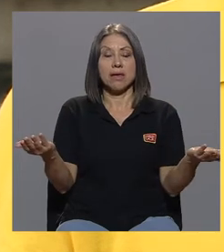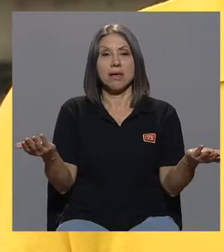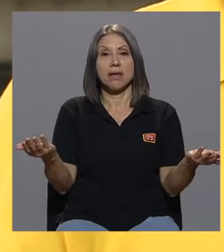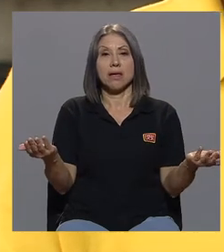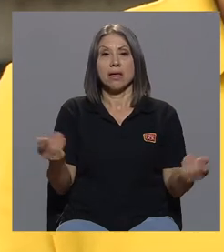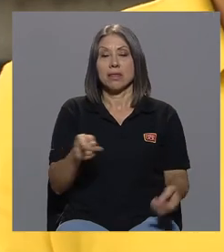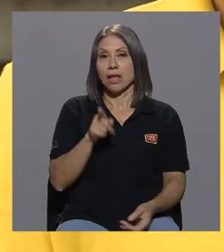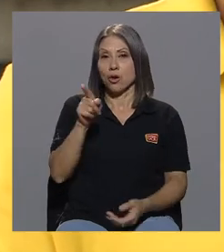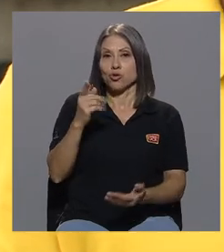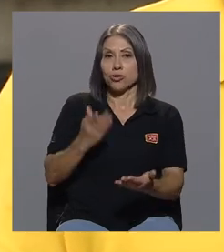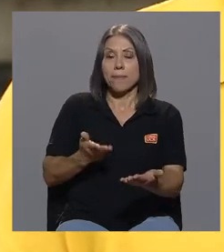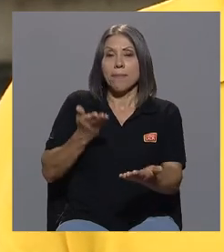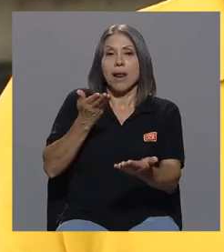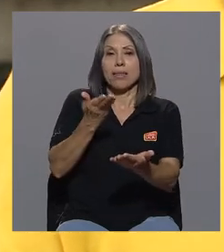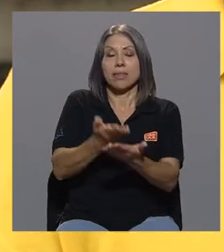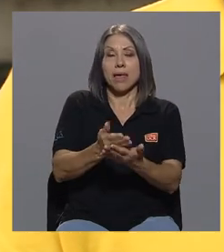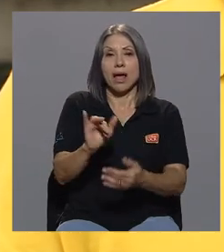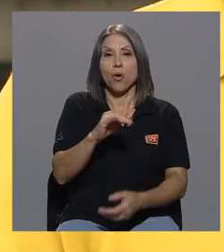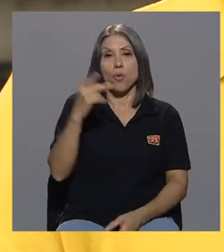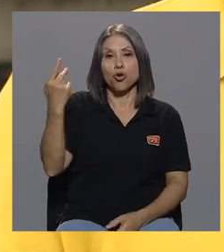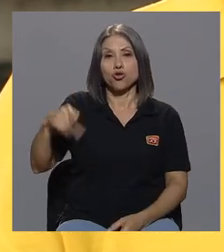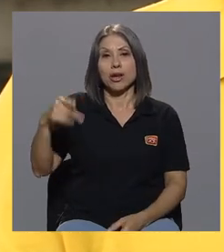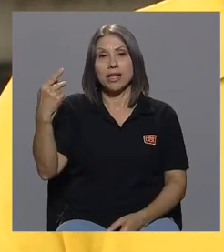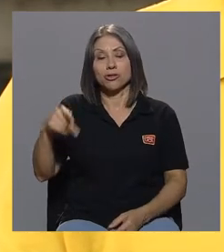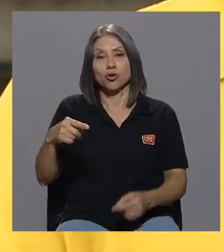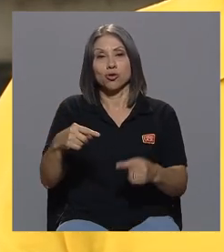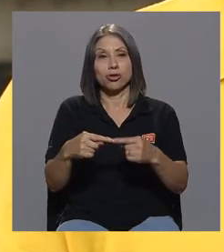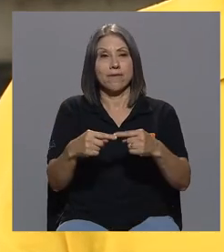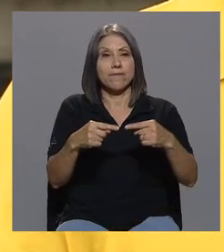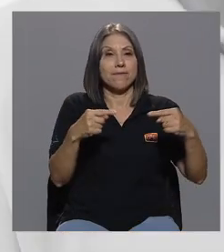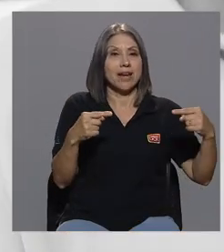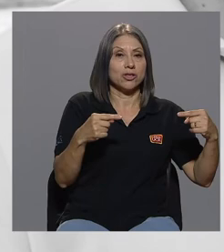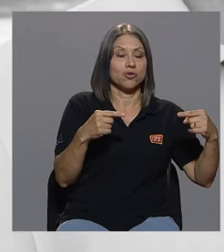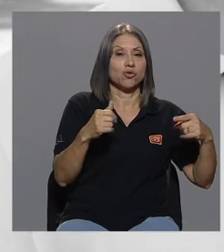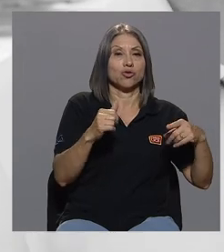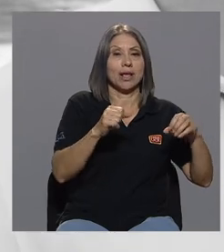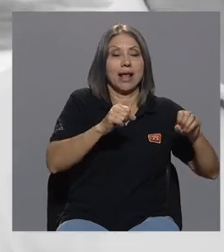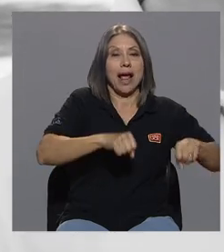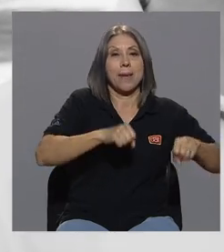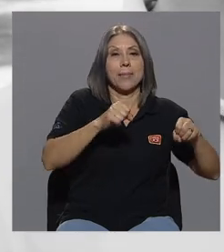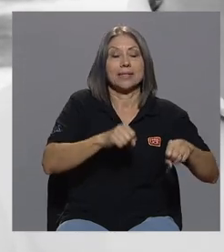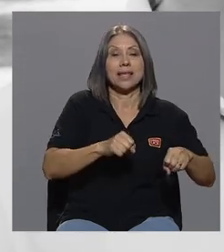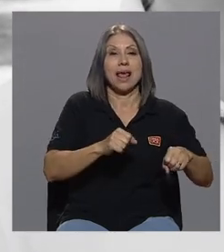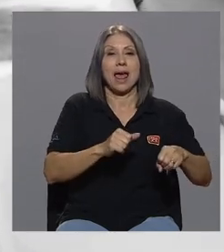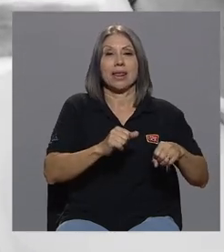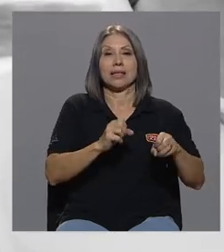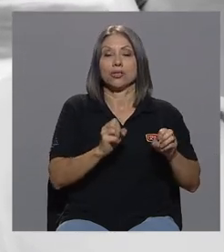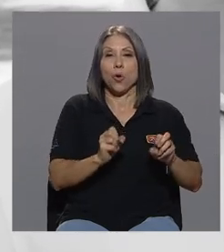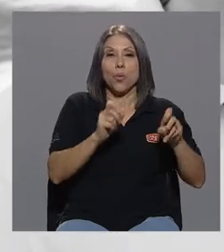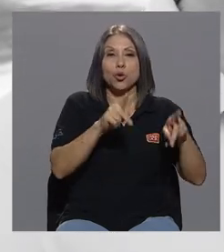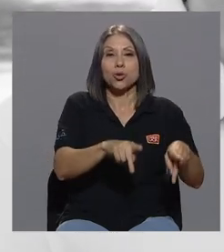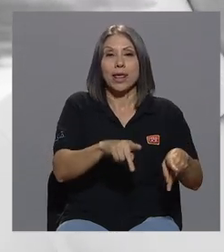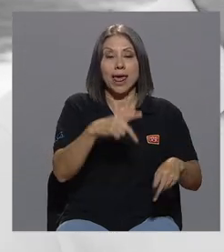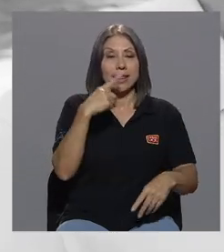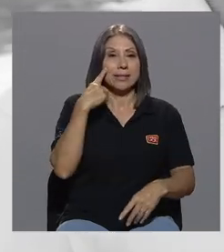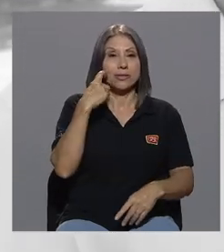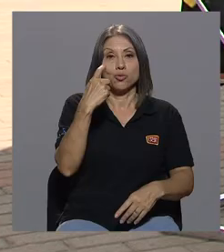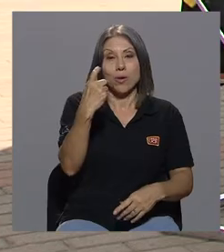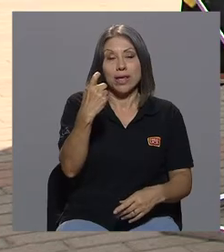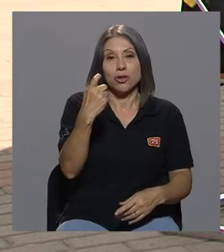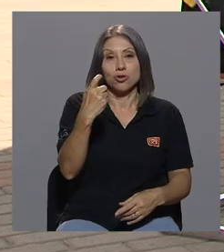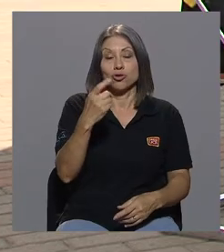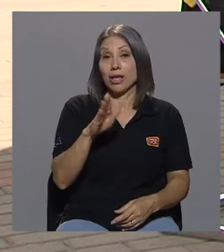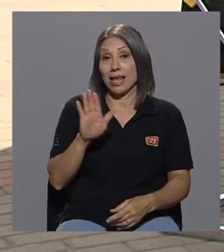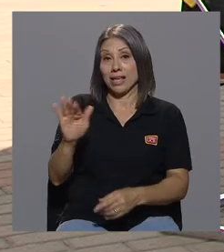plantea como riesgos versus capacidades oportunidades sueños que en su caso inclusive